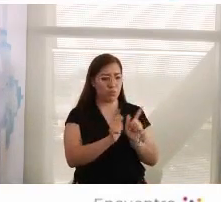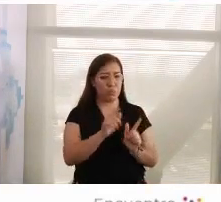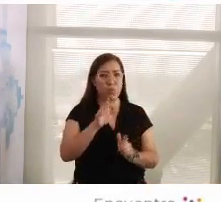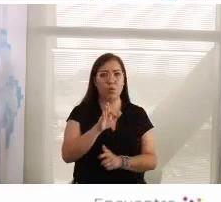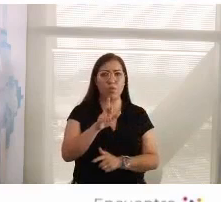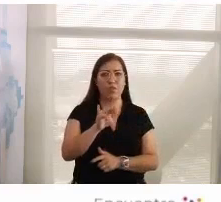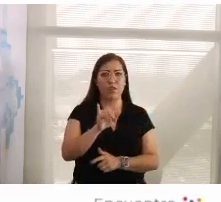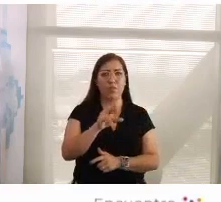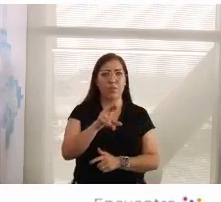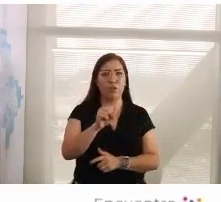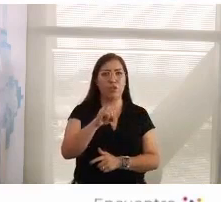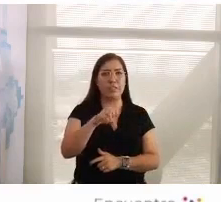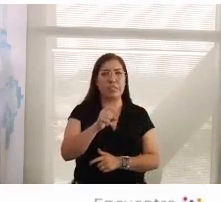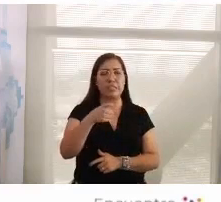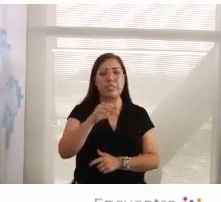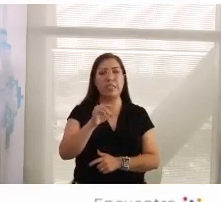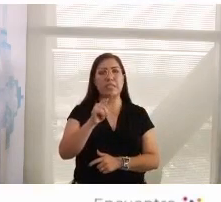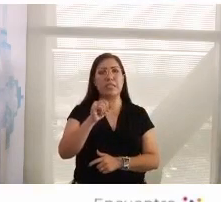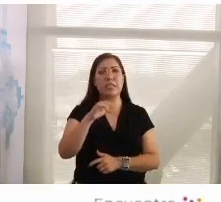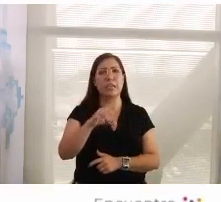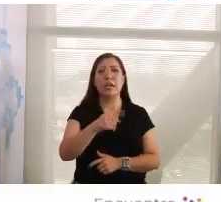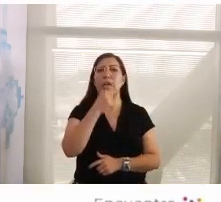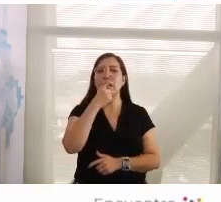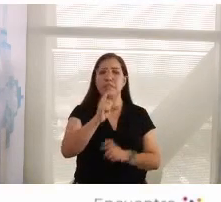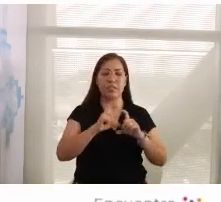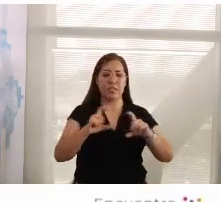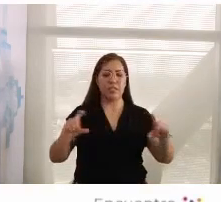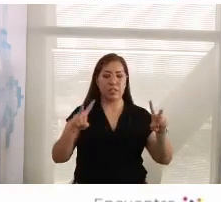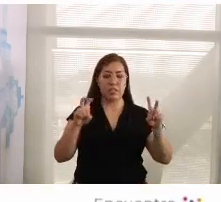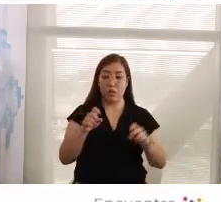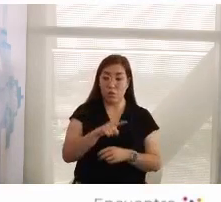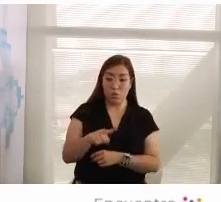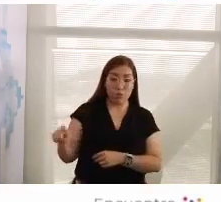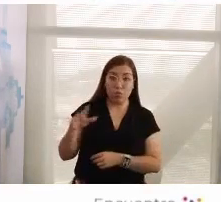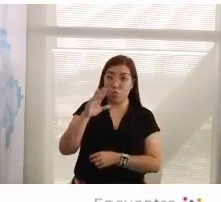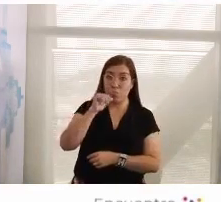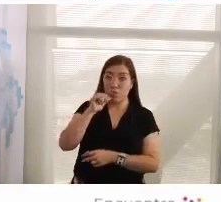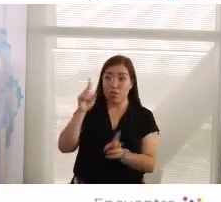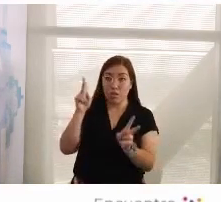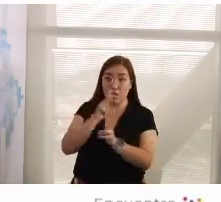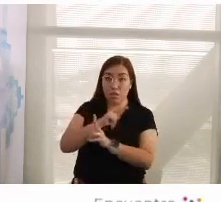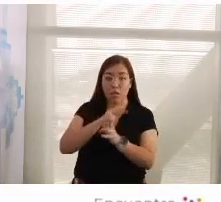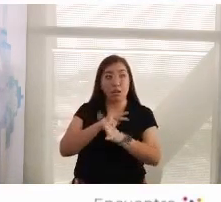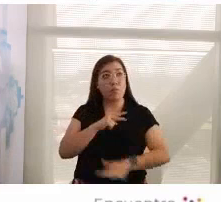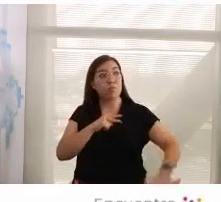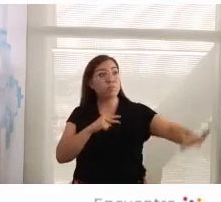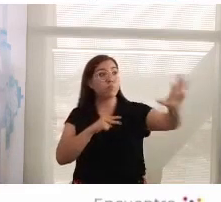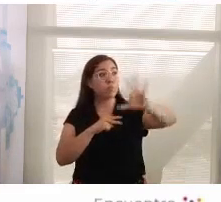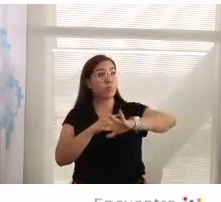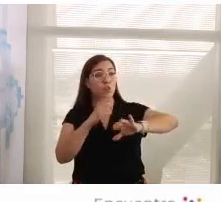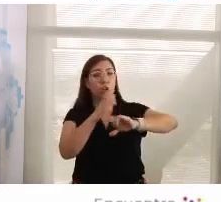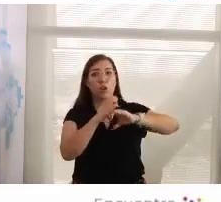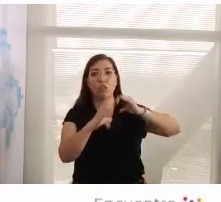y su lema es cuando usted no puede respirar todo lo demás no importa.